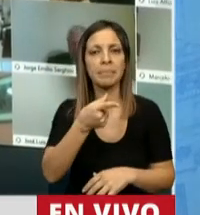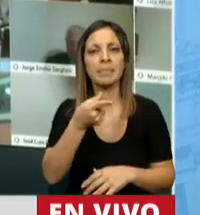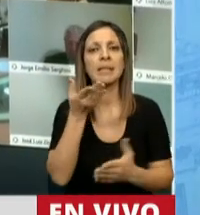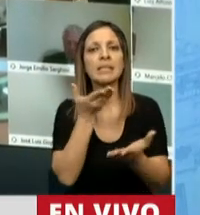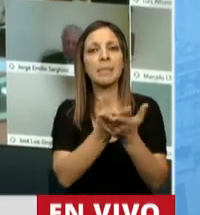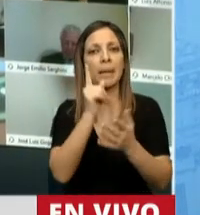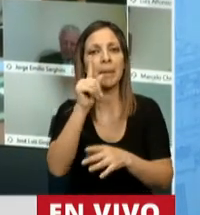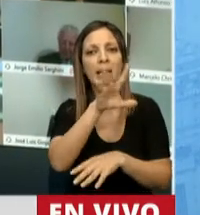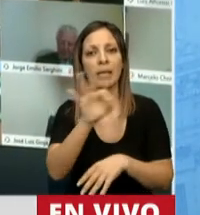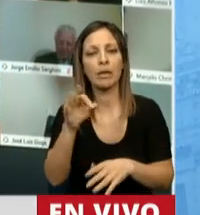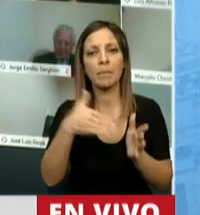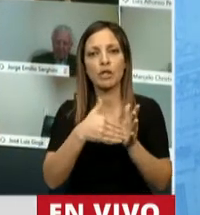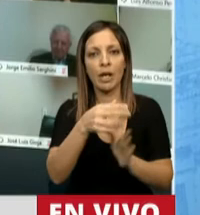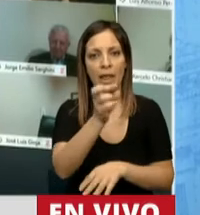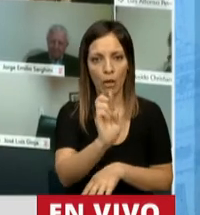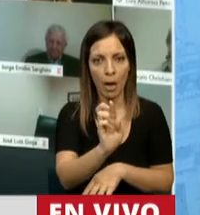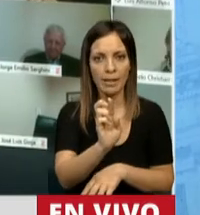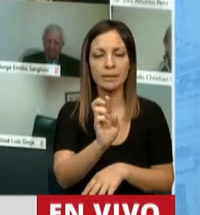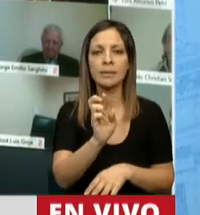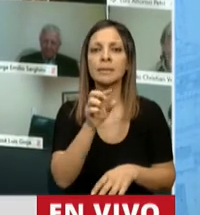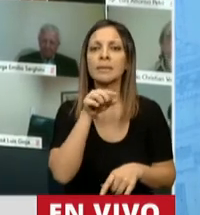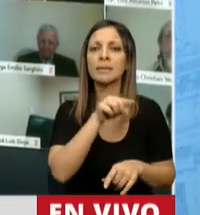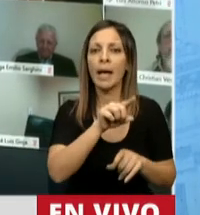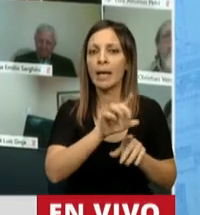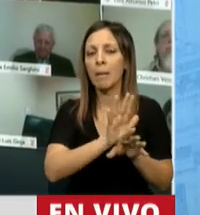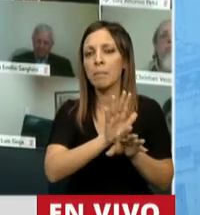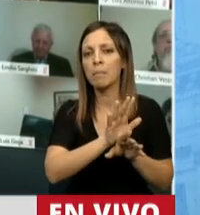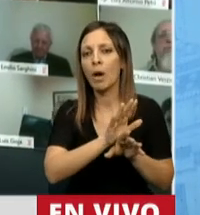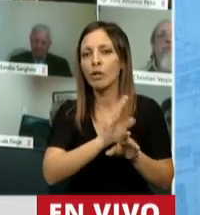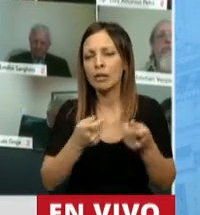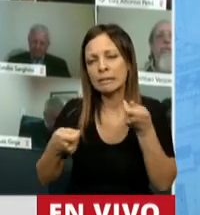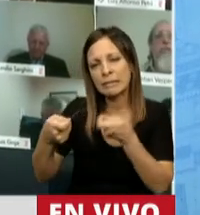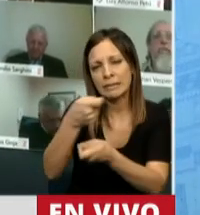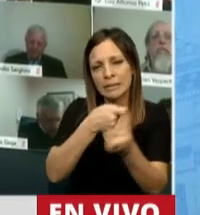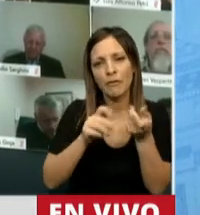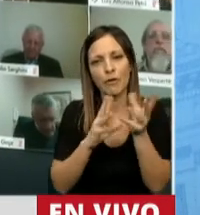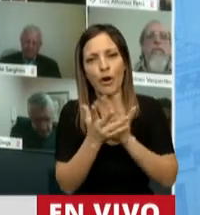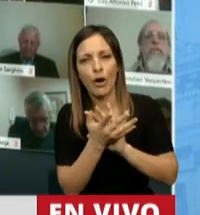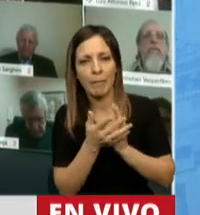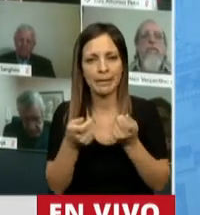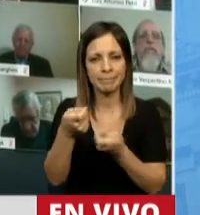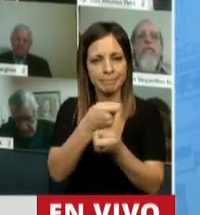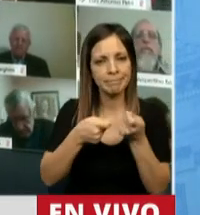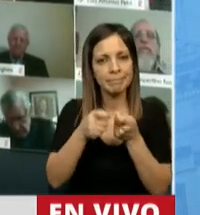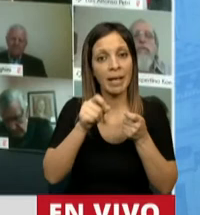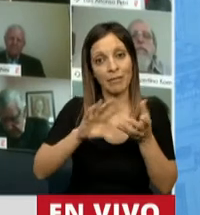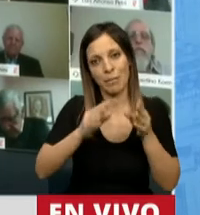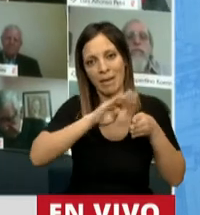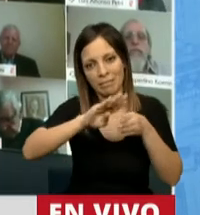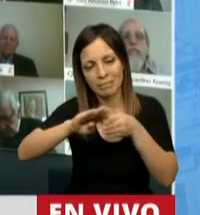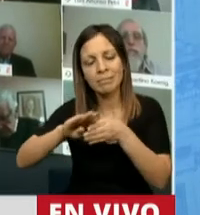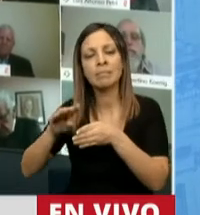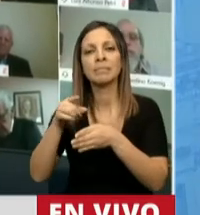pidiendo mil quinientos millones de dólares que hacen a toda una negociación vinculada a este proceso de